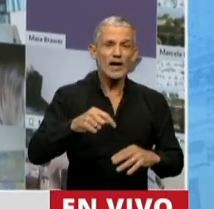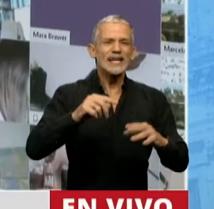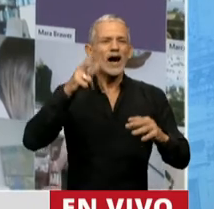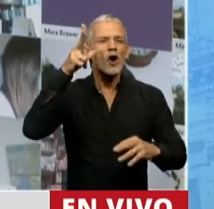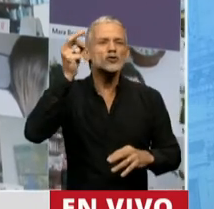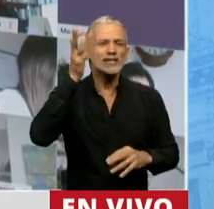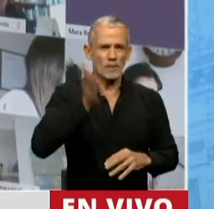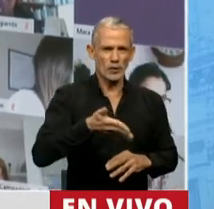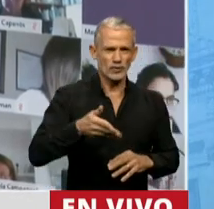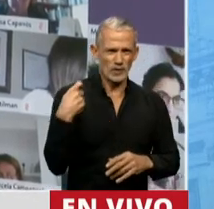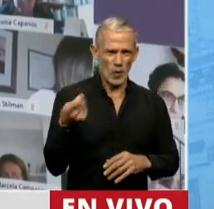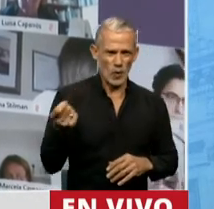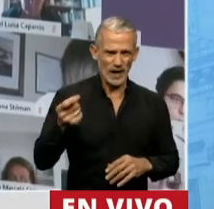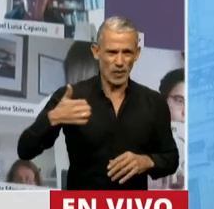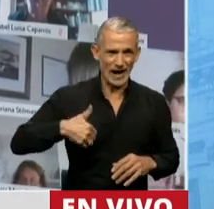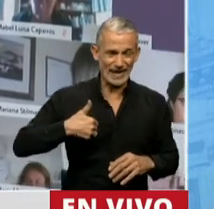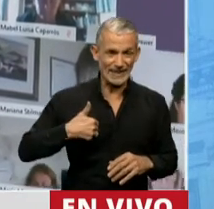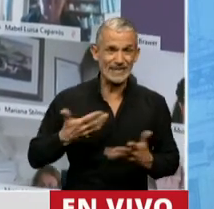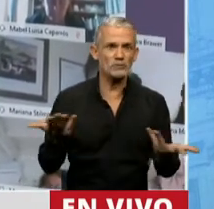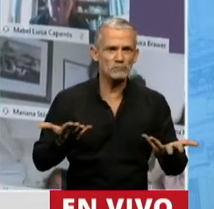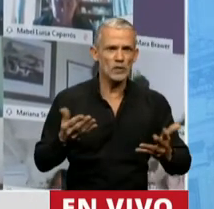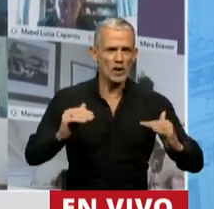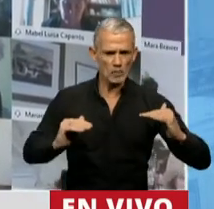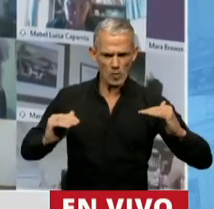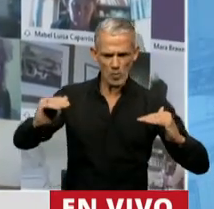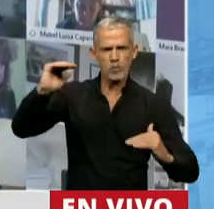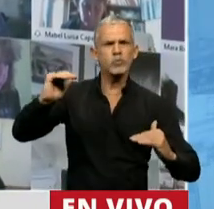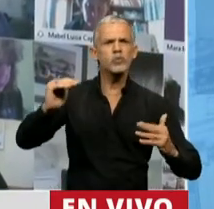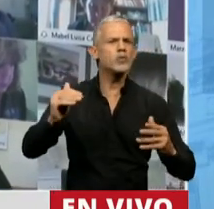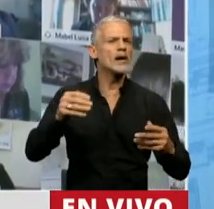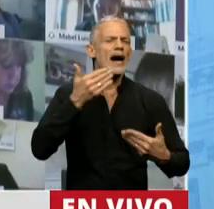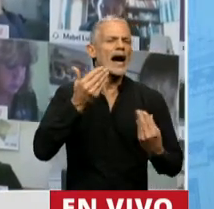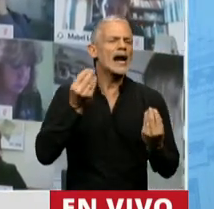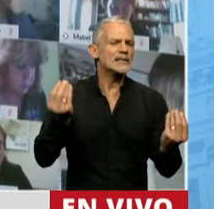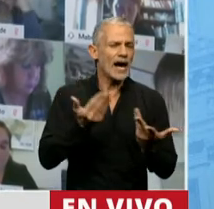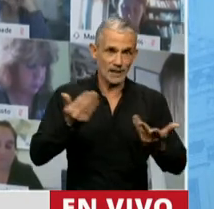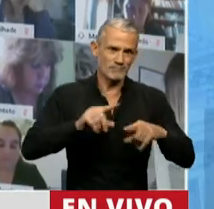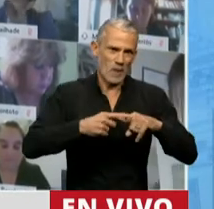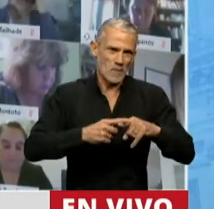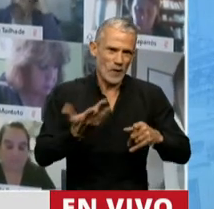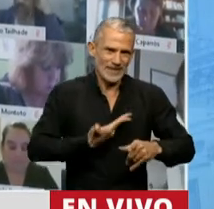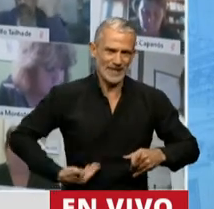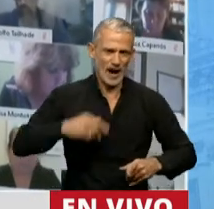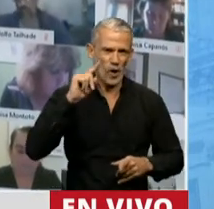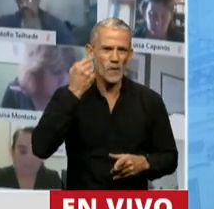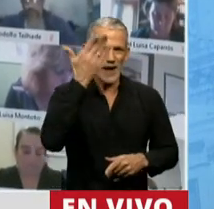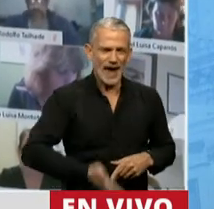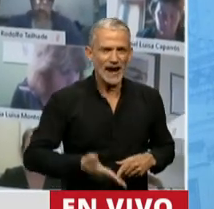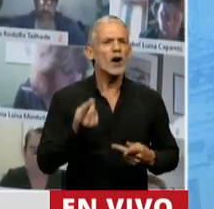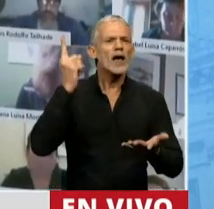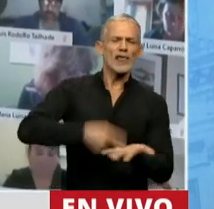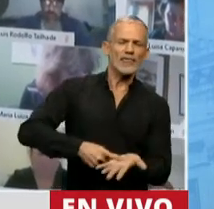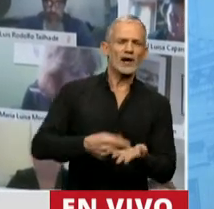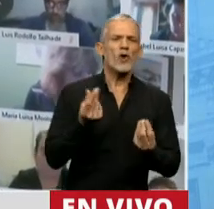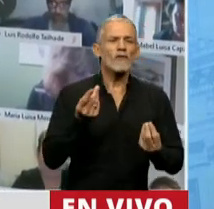cada 10 jubilados ya le ganan a la inflación gracias a la clara voluntad política de nuestro gobierno que decretó que